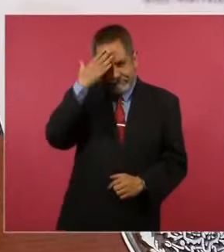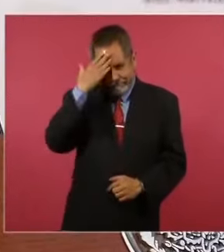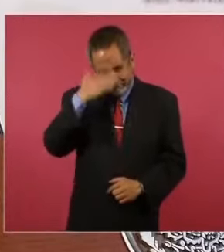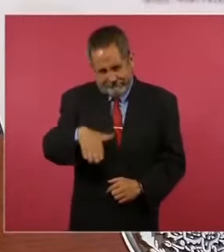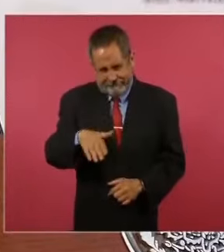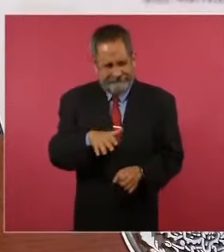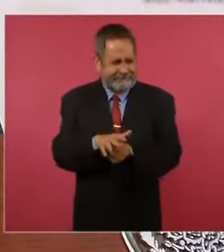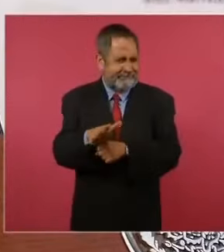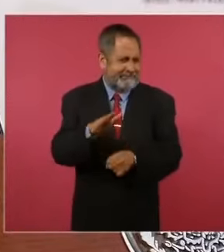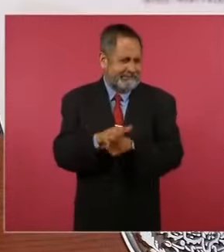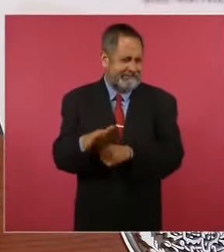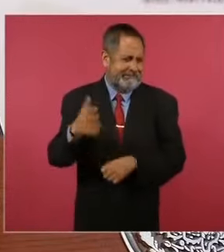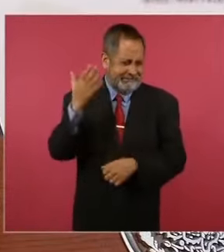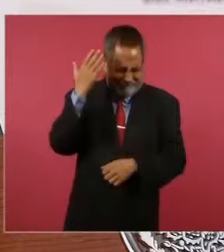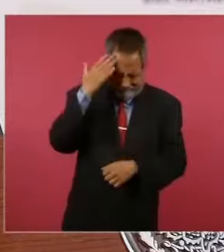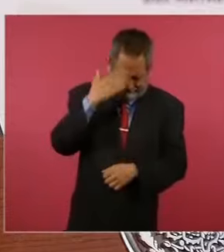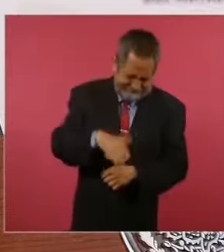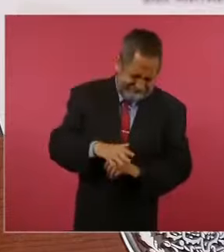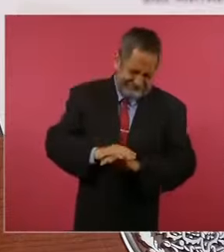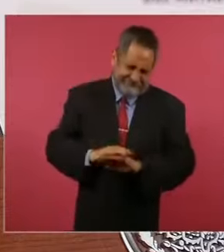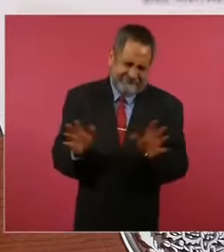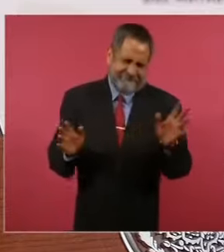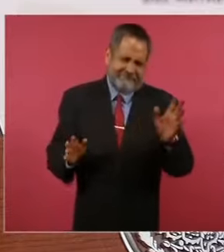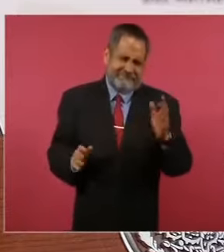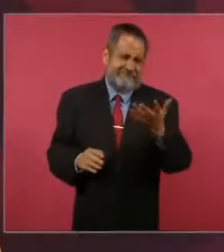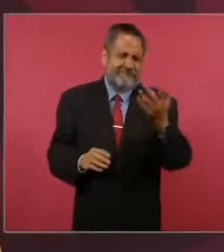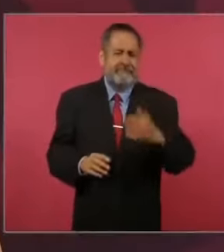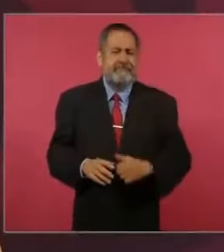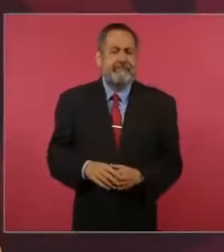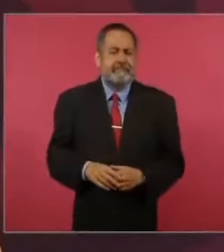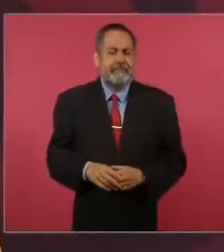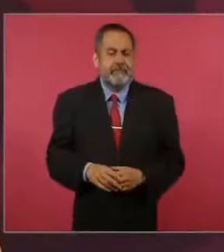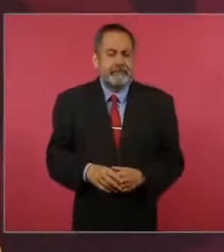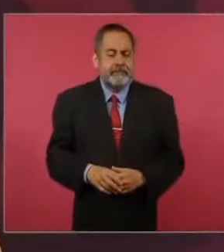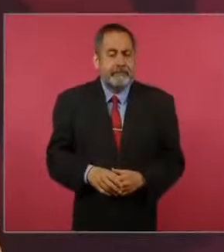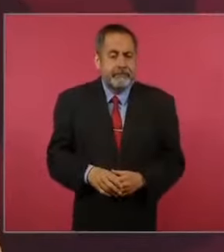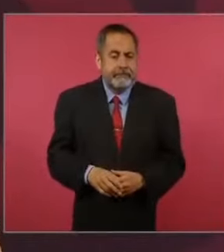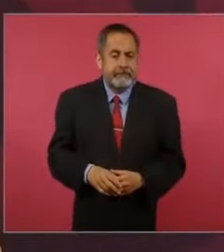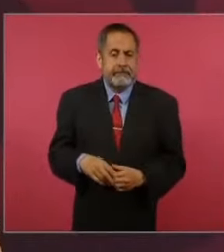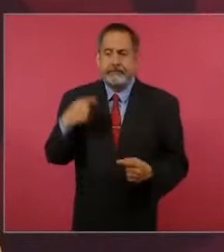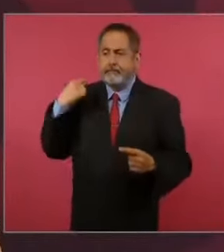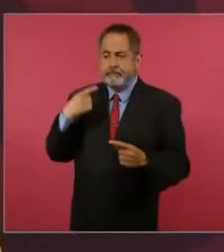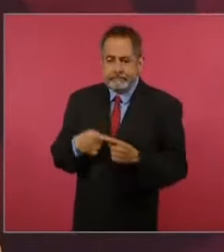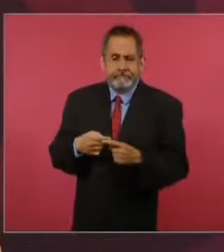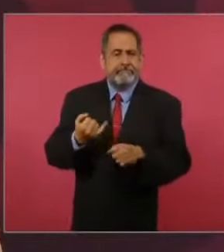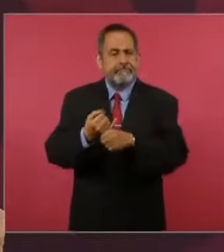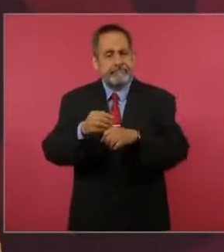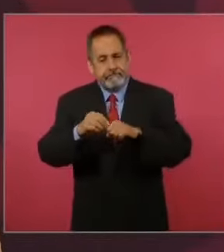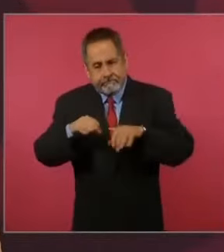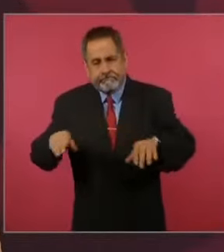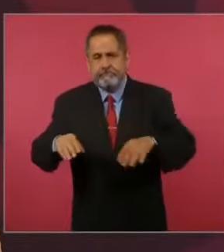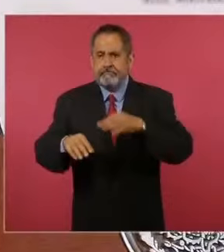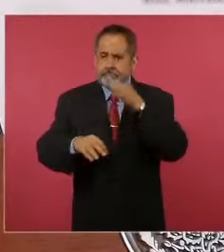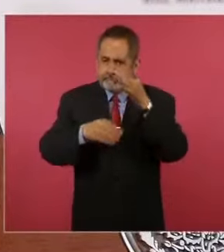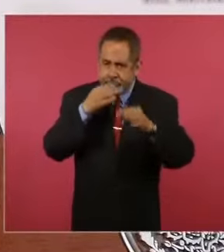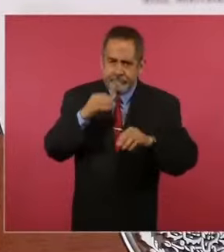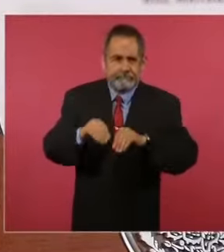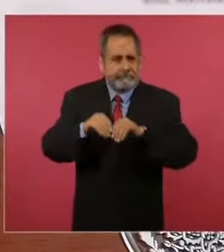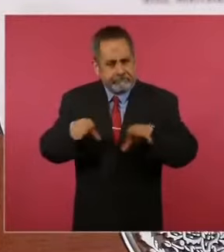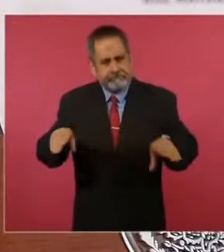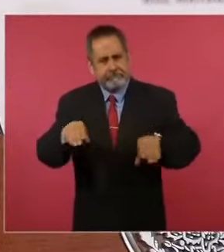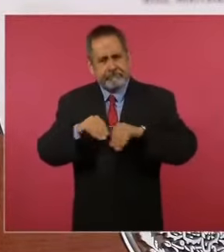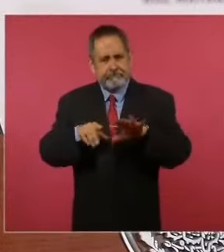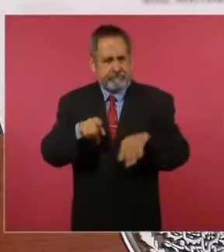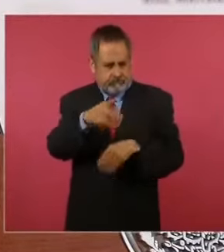suficiente, porque se ha venido informando, a